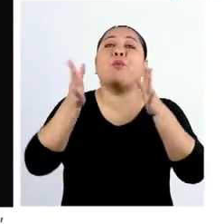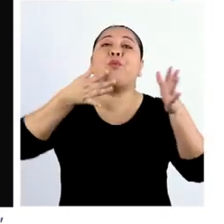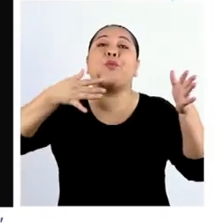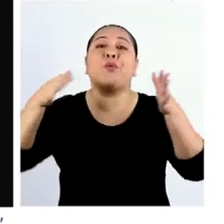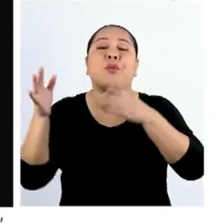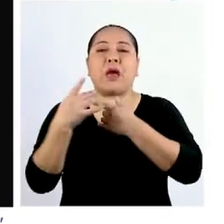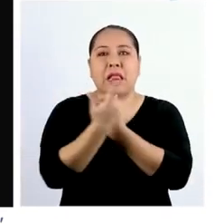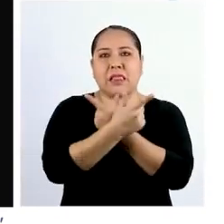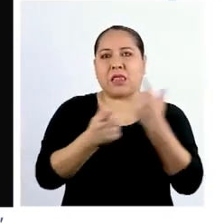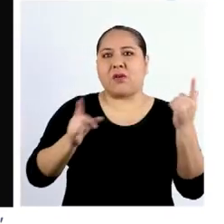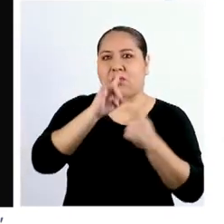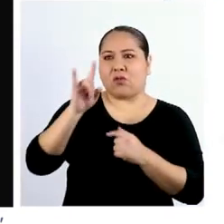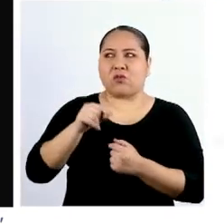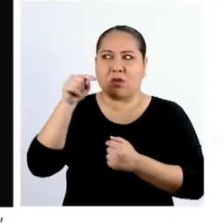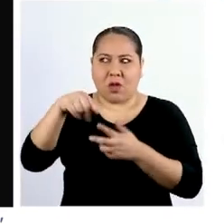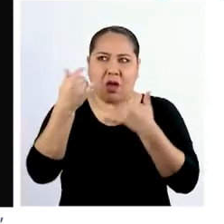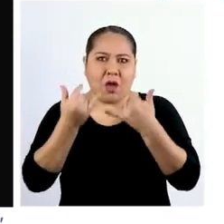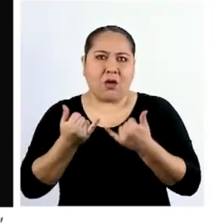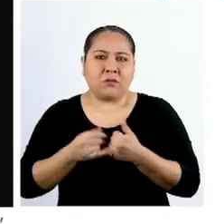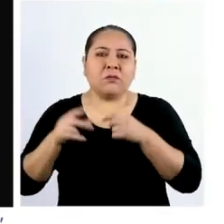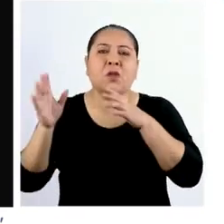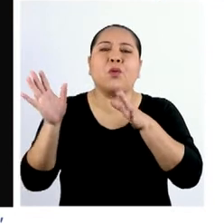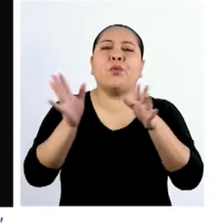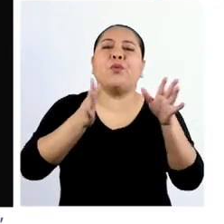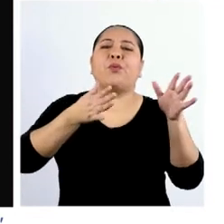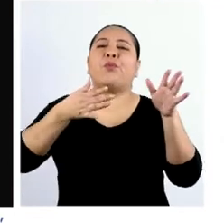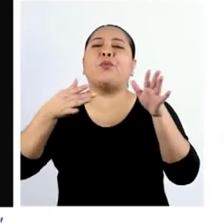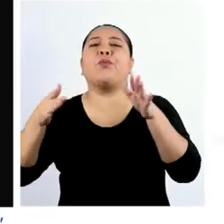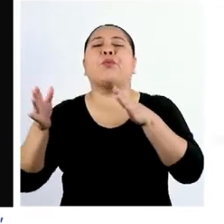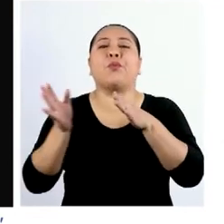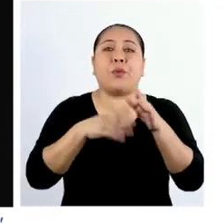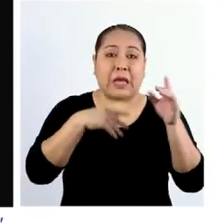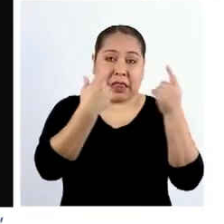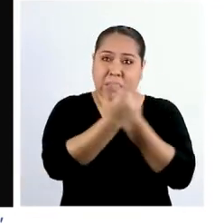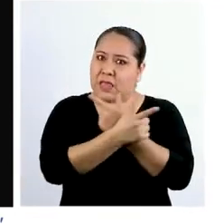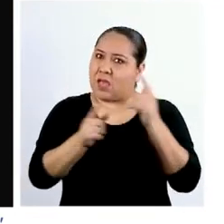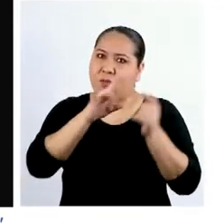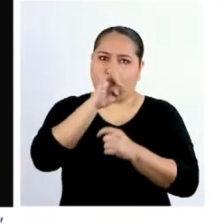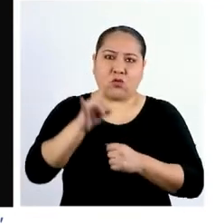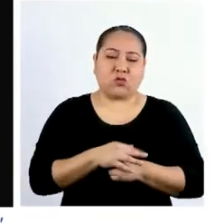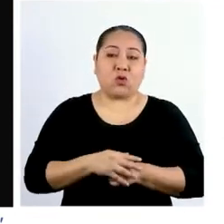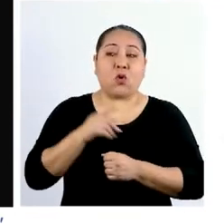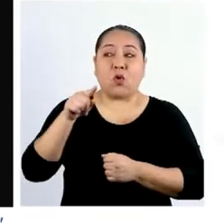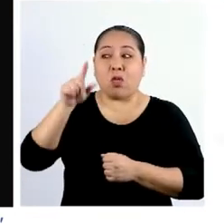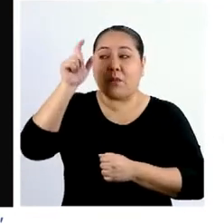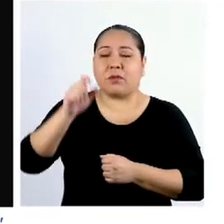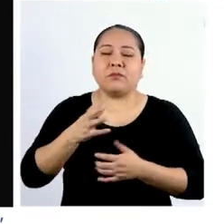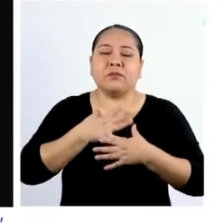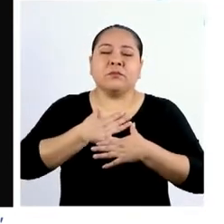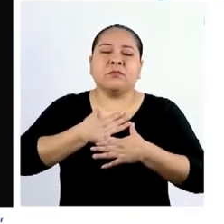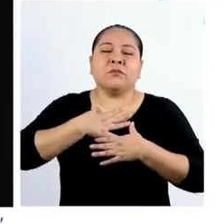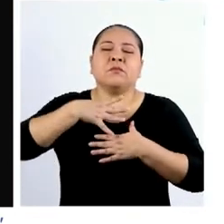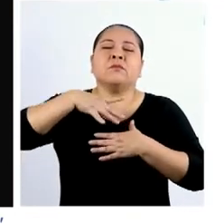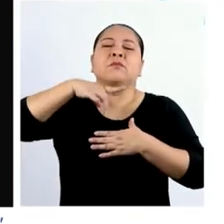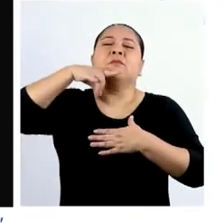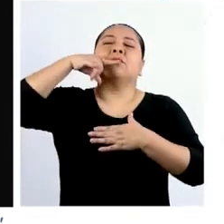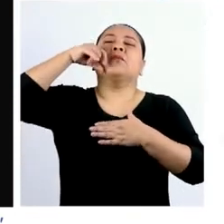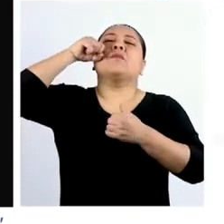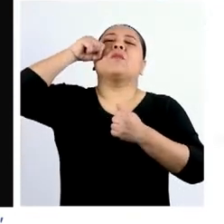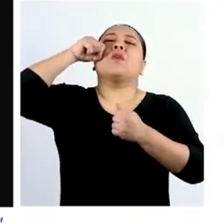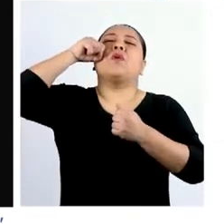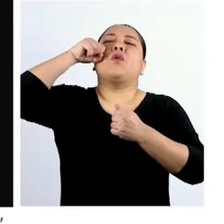libre uso. Incluso ahora se considera el aire como un recurso de libre uso. Cuando alguien respira hondo,